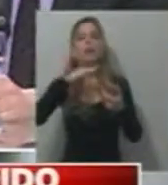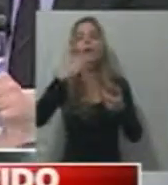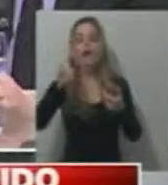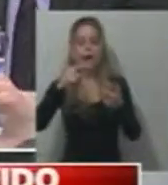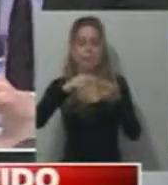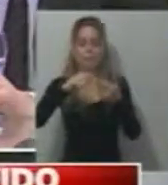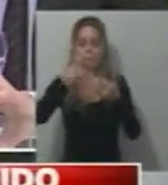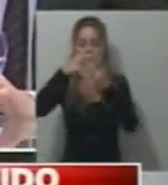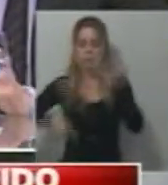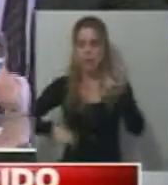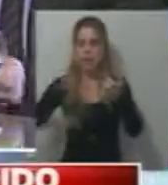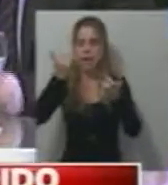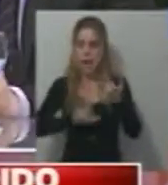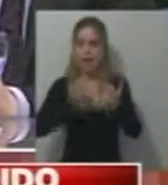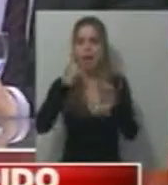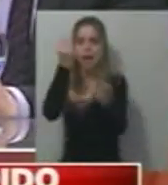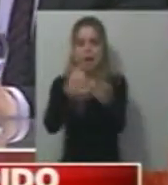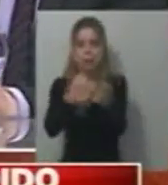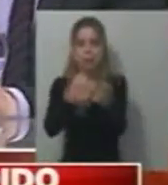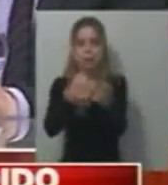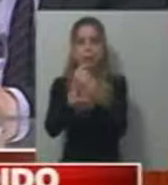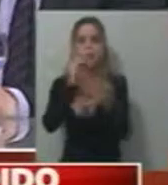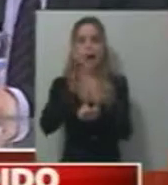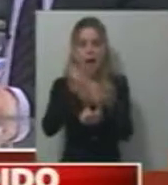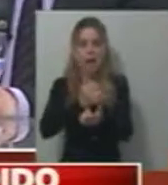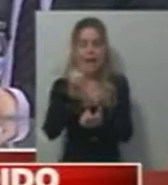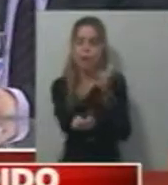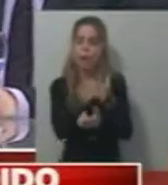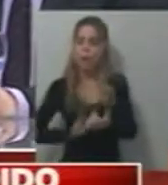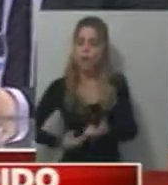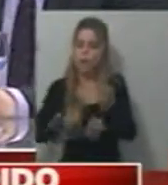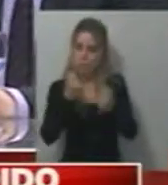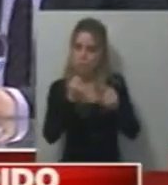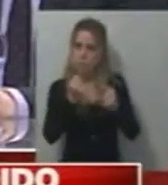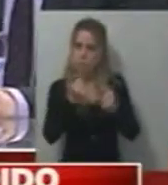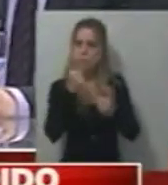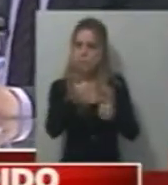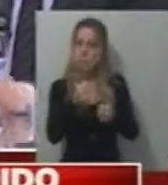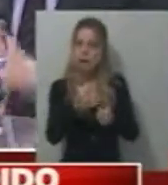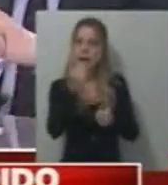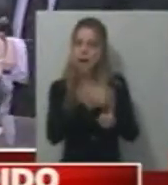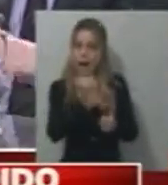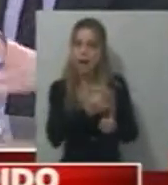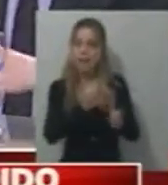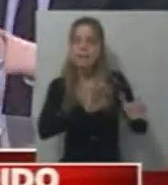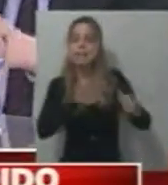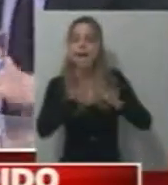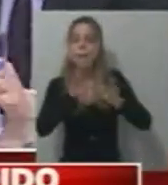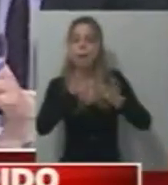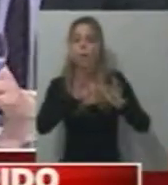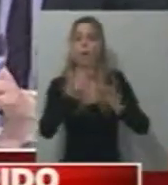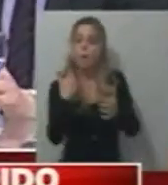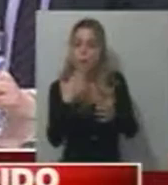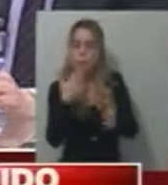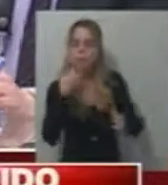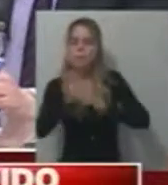Herrera y a Sergio Uribarri. Gobernadores peronistas muy, pero muy fuertes, que tienen alguna chance de empezar a mover